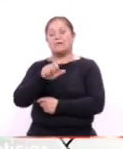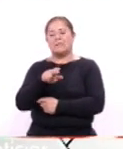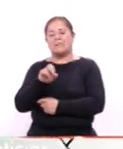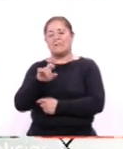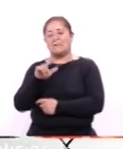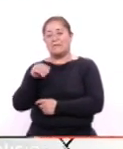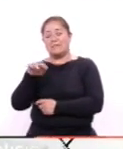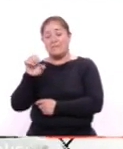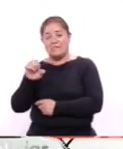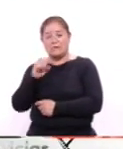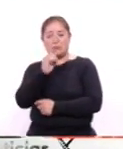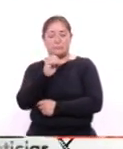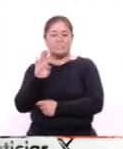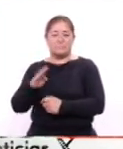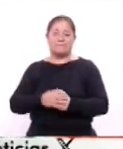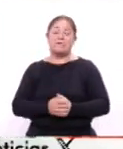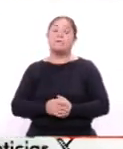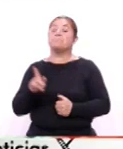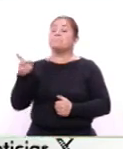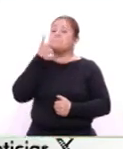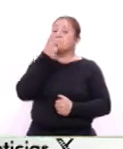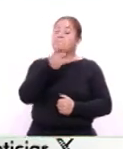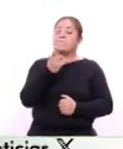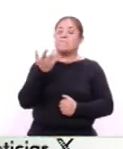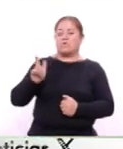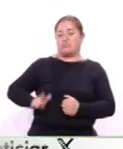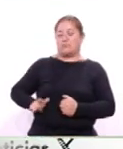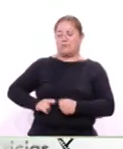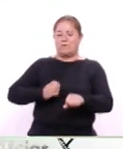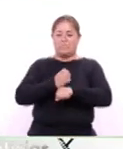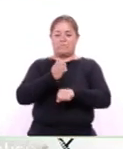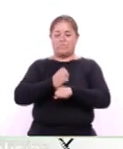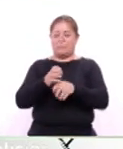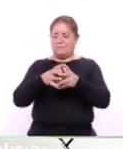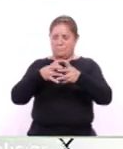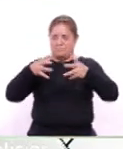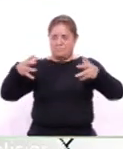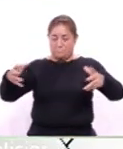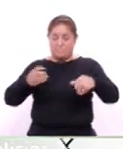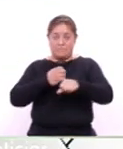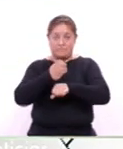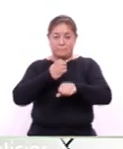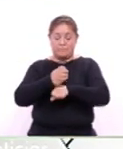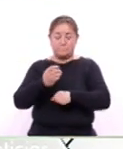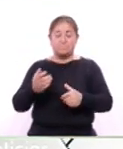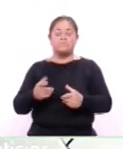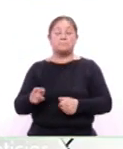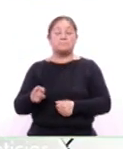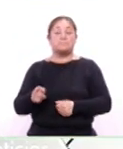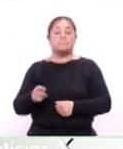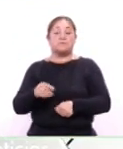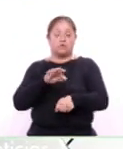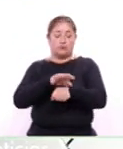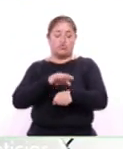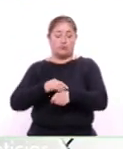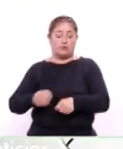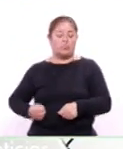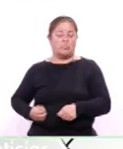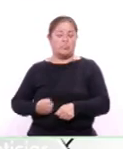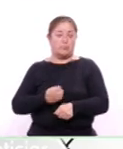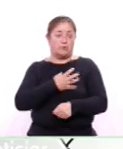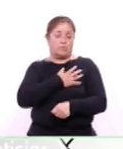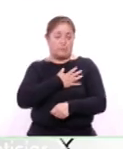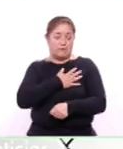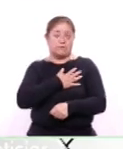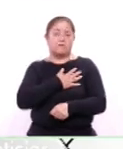remarcó que el gobierno del estado ha logrado ampliar los servicios médicos educativos y de bienestar social de manera universal y gratuita